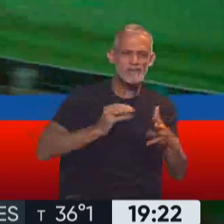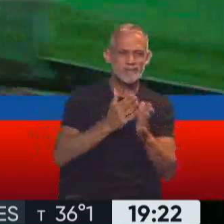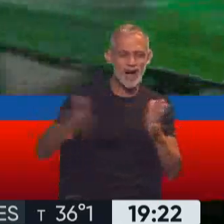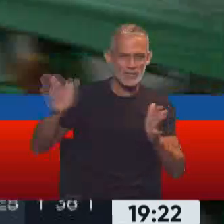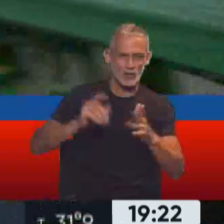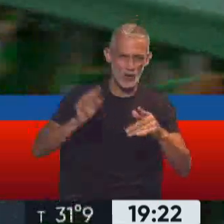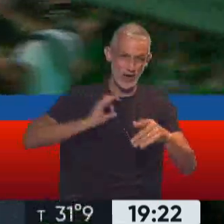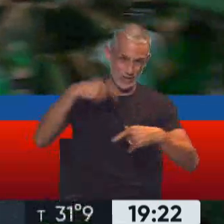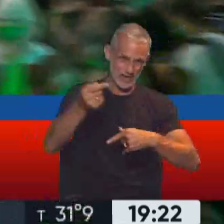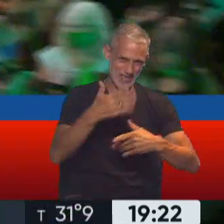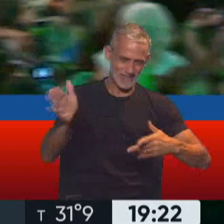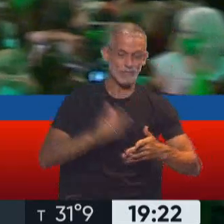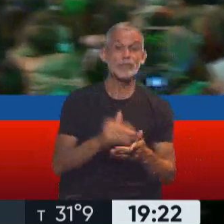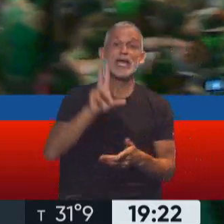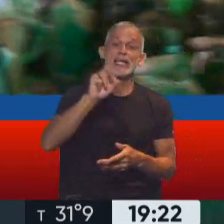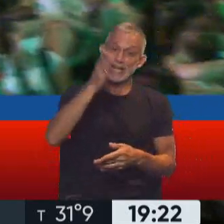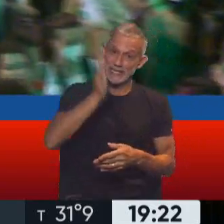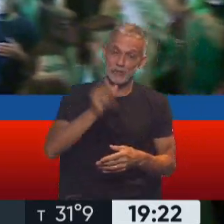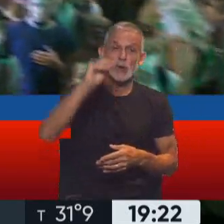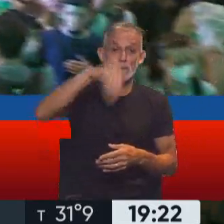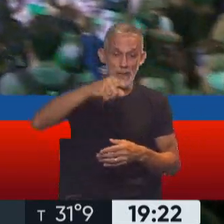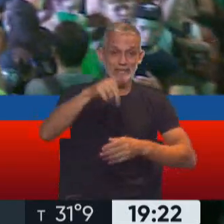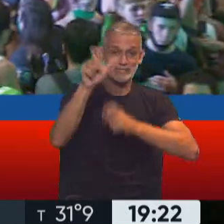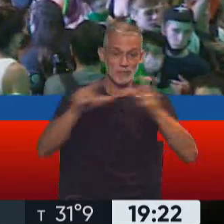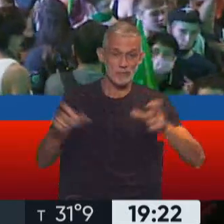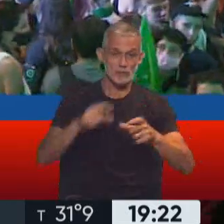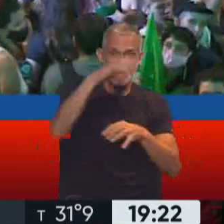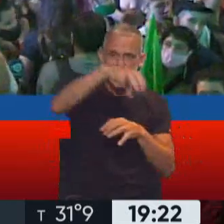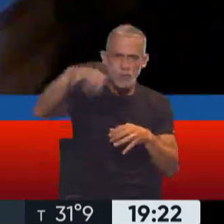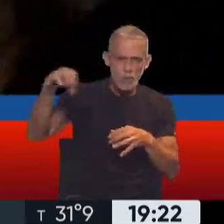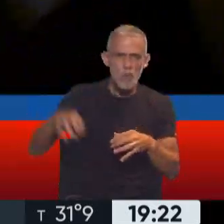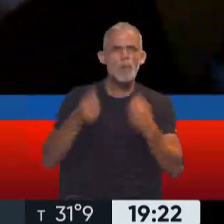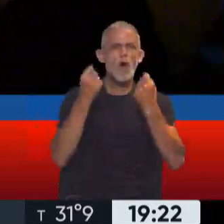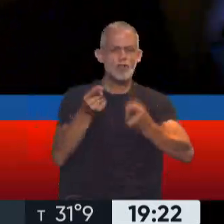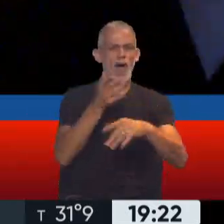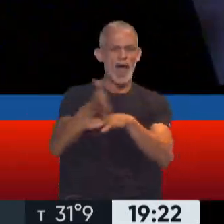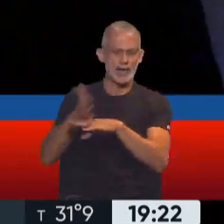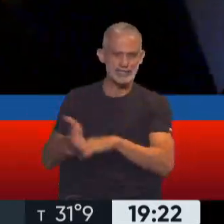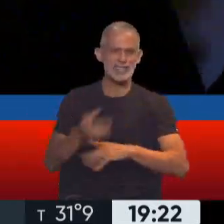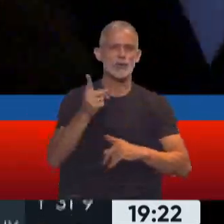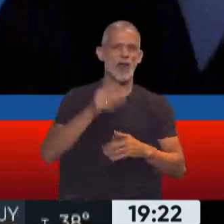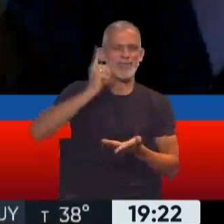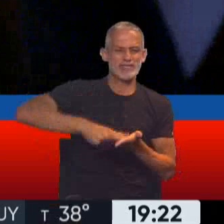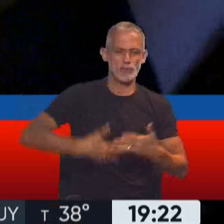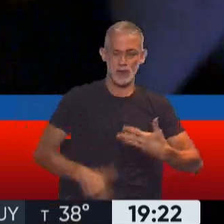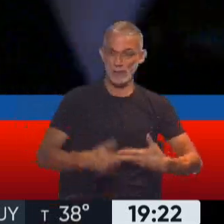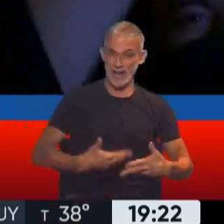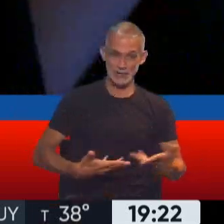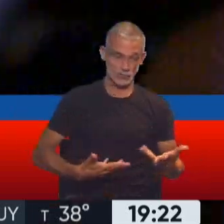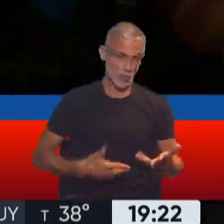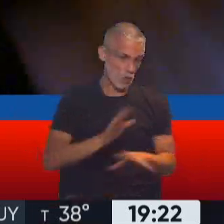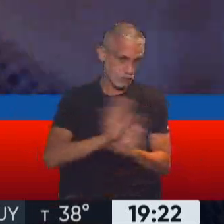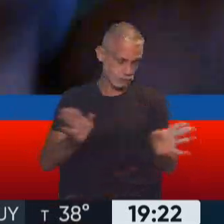Se aumentó 30% la cantidad de efectores que aseguran el acceso a ILEIBE Segura, se aumentó el